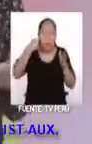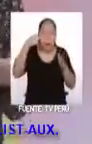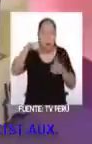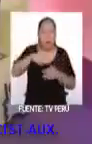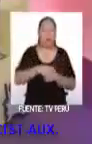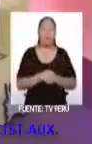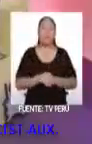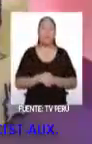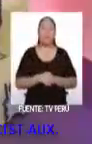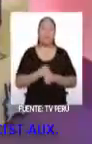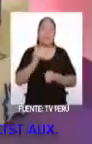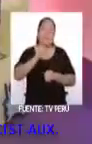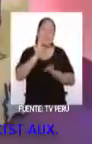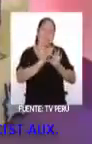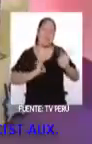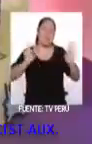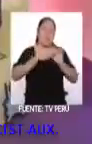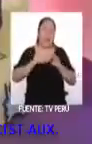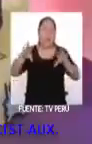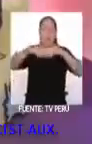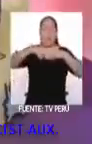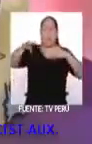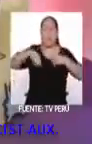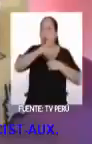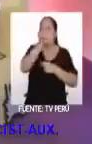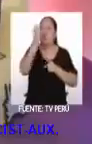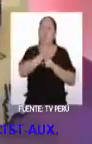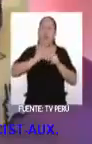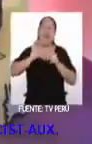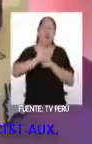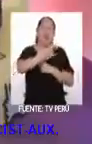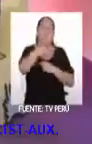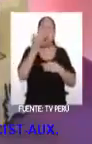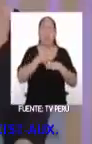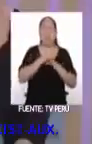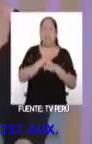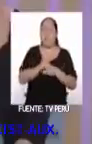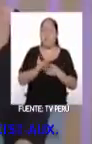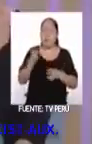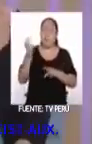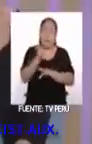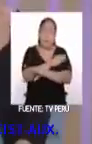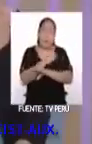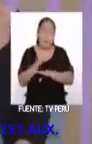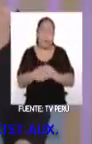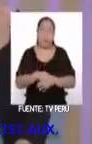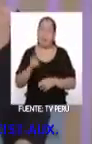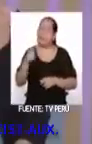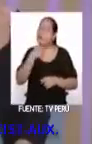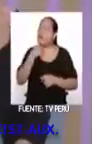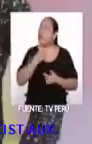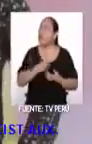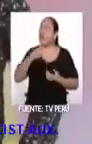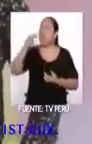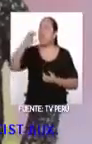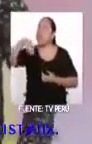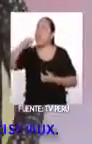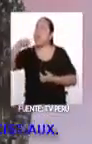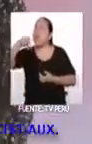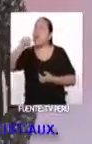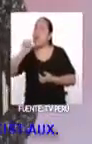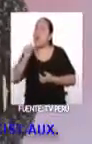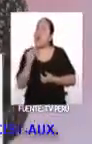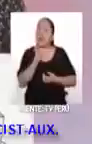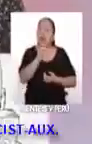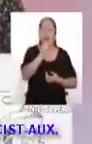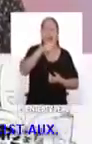Que podamos como que aceptar a otras culturas y a otro tipo de música sin ningún tipo de prejuicios. Sí. ¿Y qué prefieres? ¿Manga o anime? Bueno,